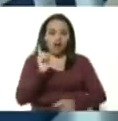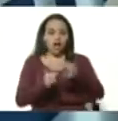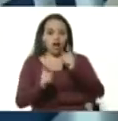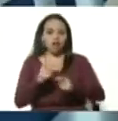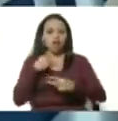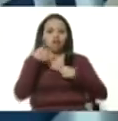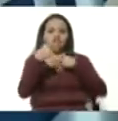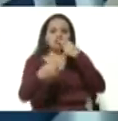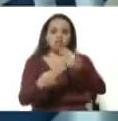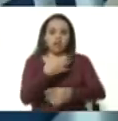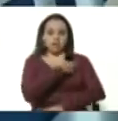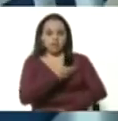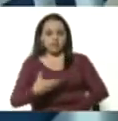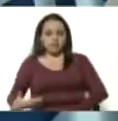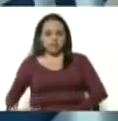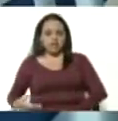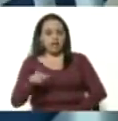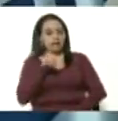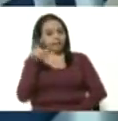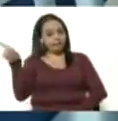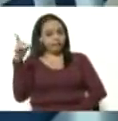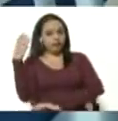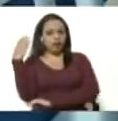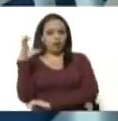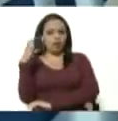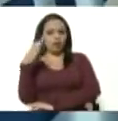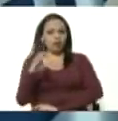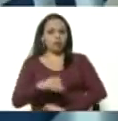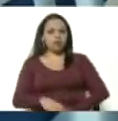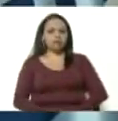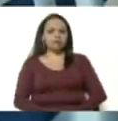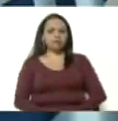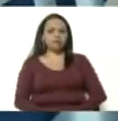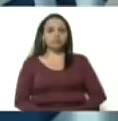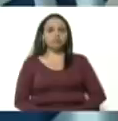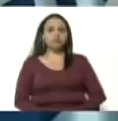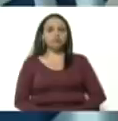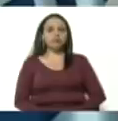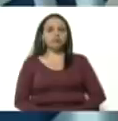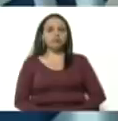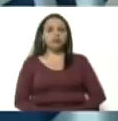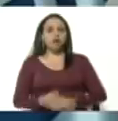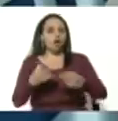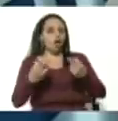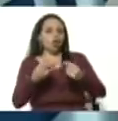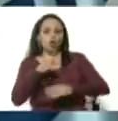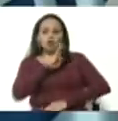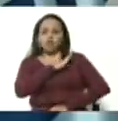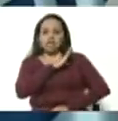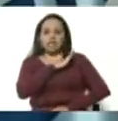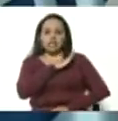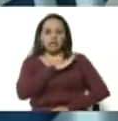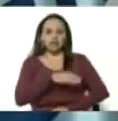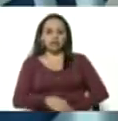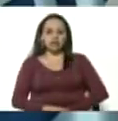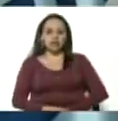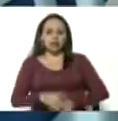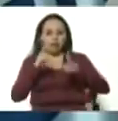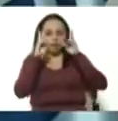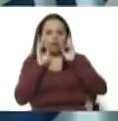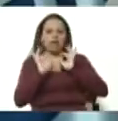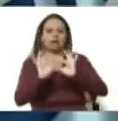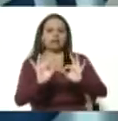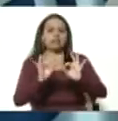vocería presidencial allá en Colombia que como no tenían ellos para desinfectar